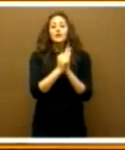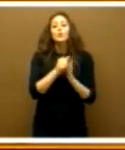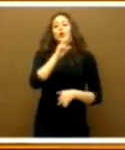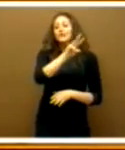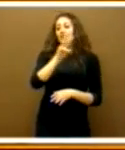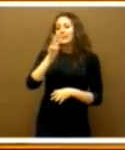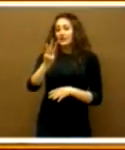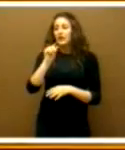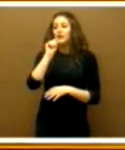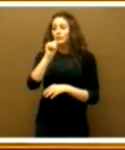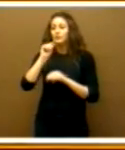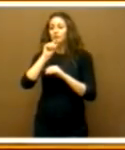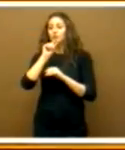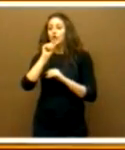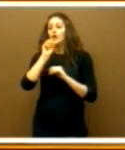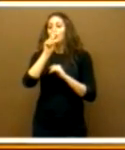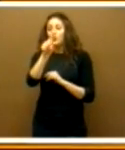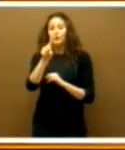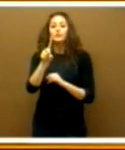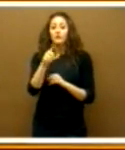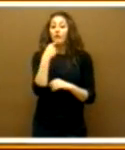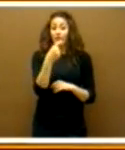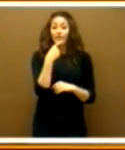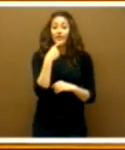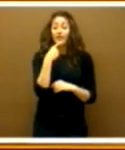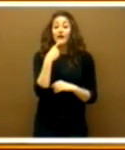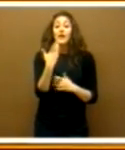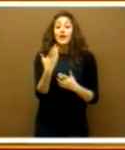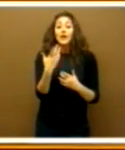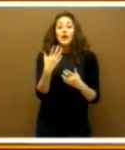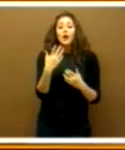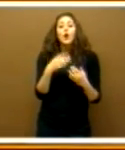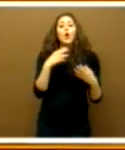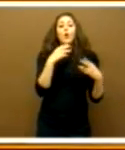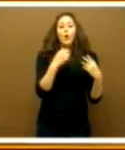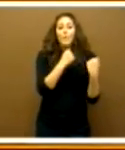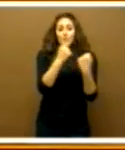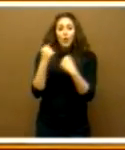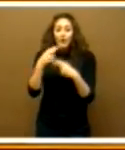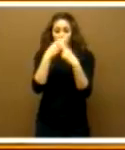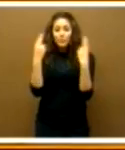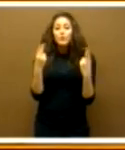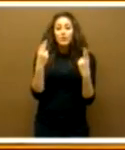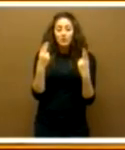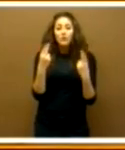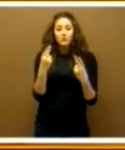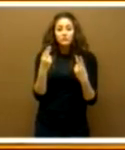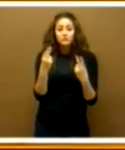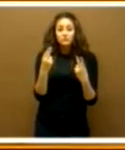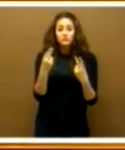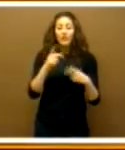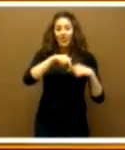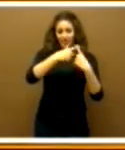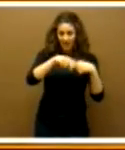Constitución española señala que los poderes públicos aseguran la protección social y económica y jurídica de la